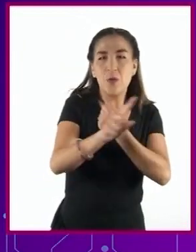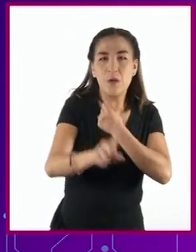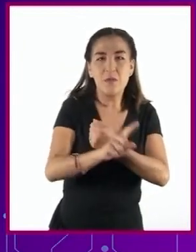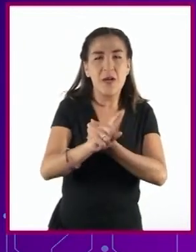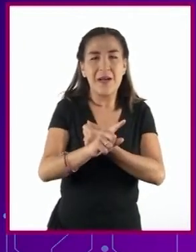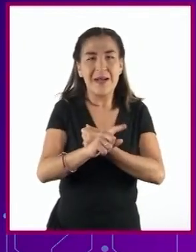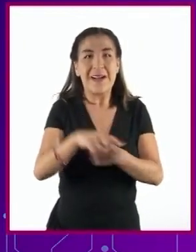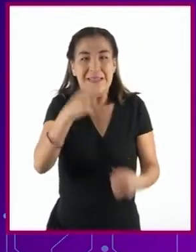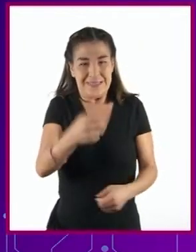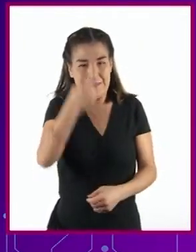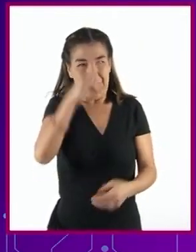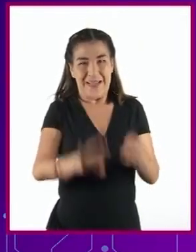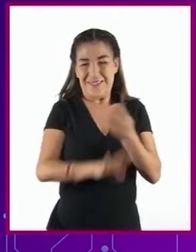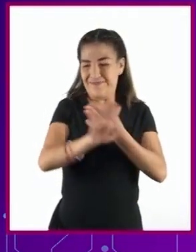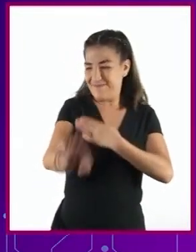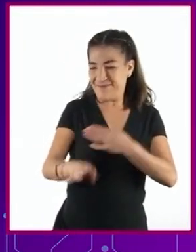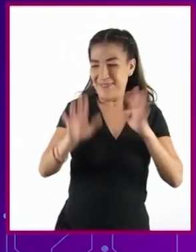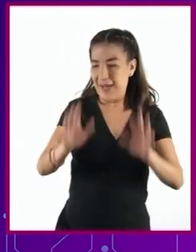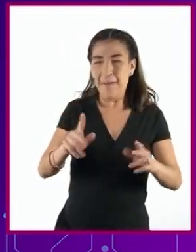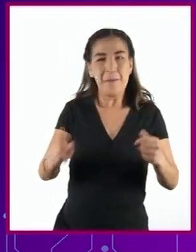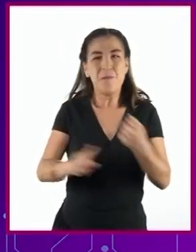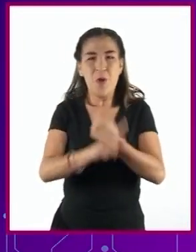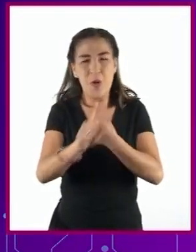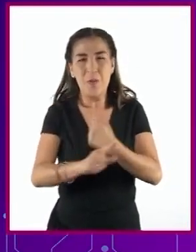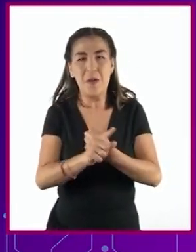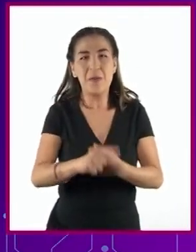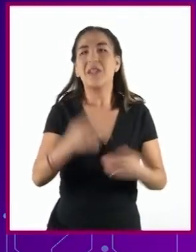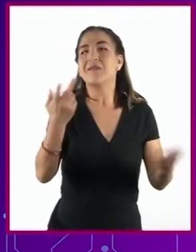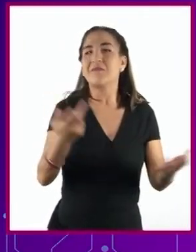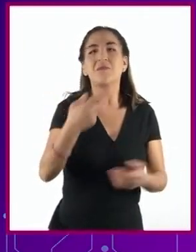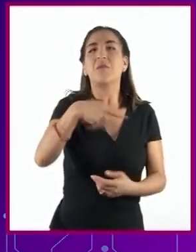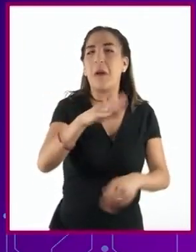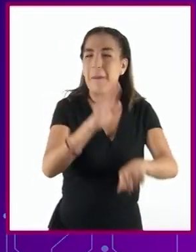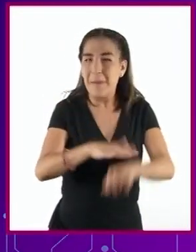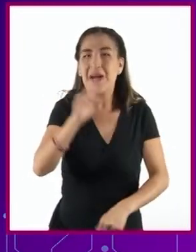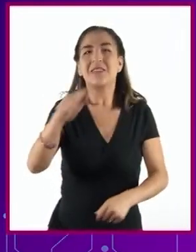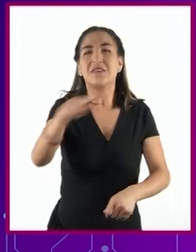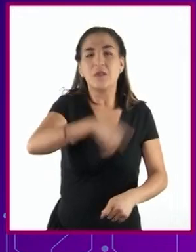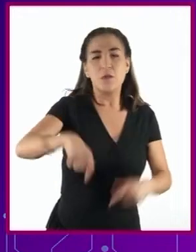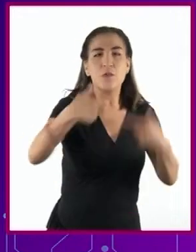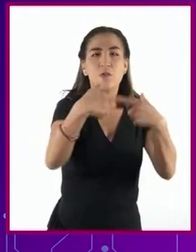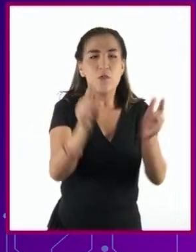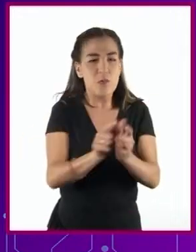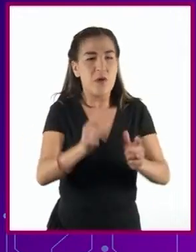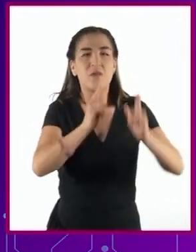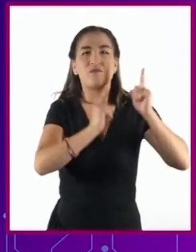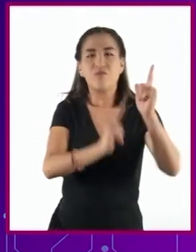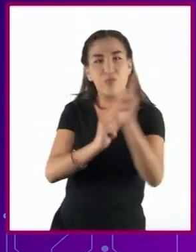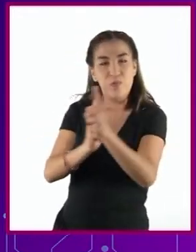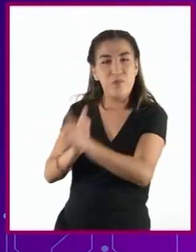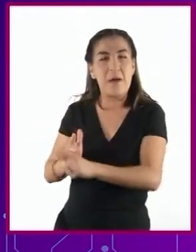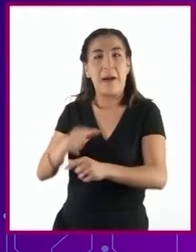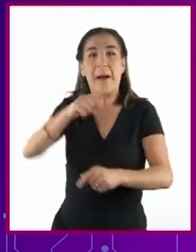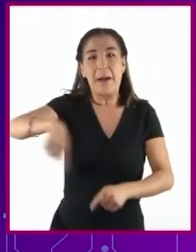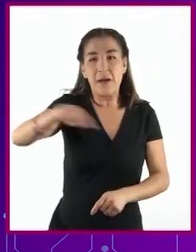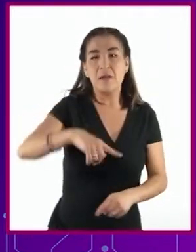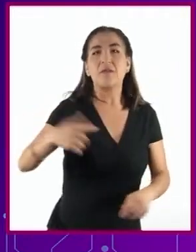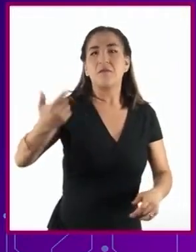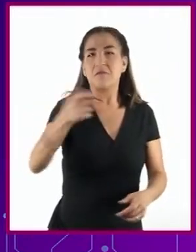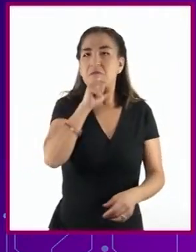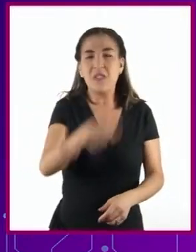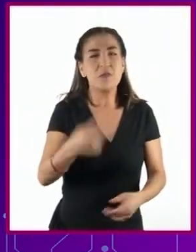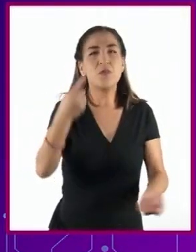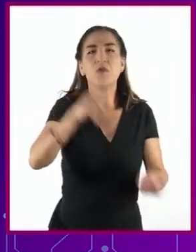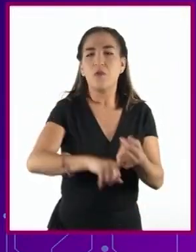el proceso social a solamente el grupo armado sin darse cuenta que ese grupo armado